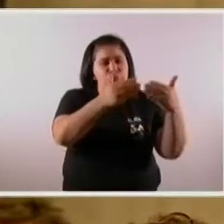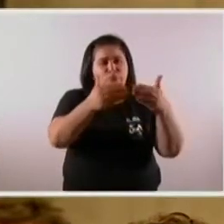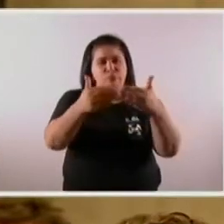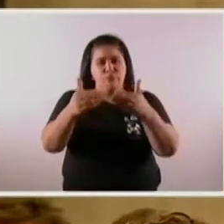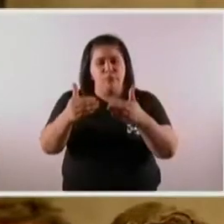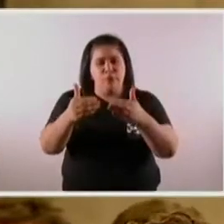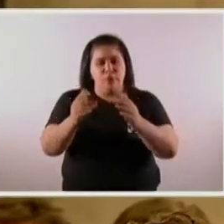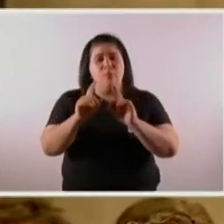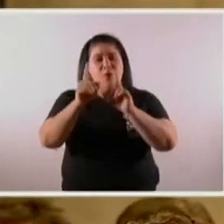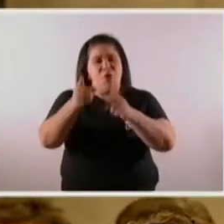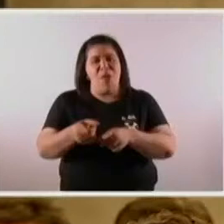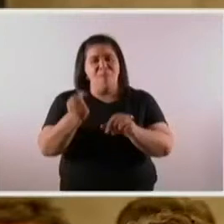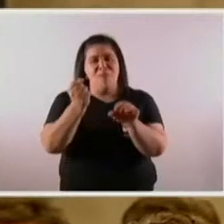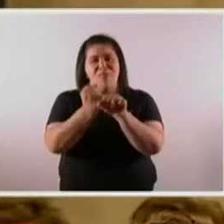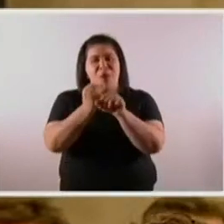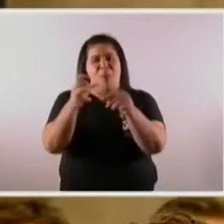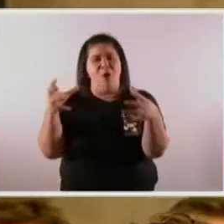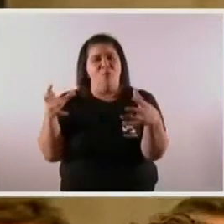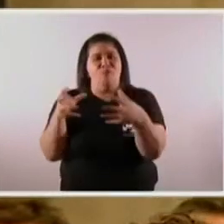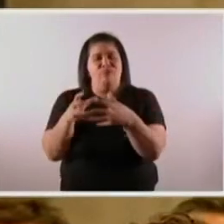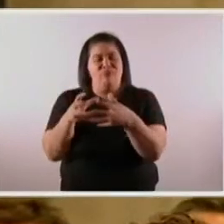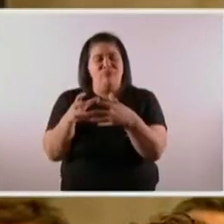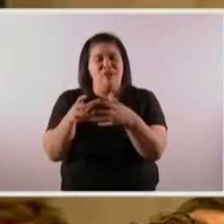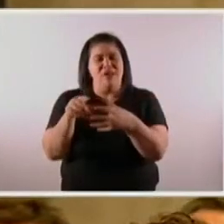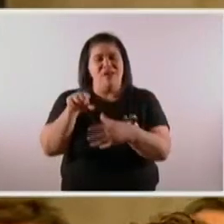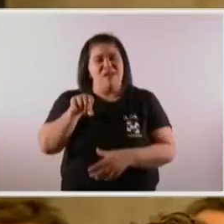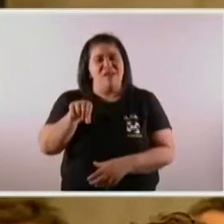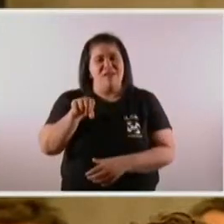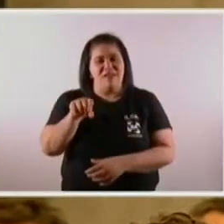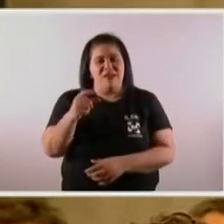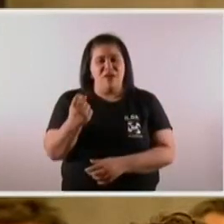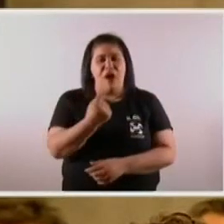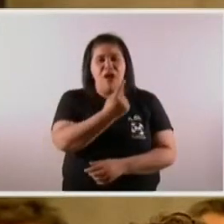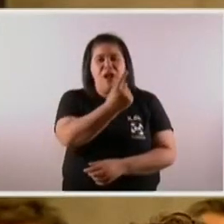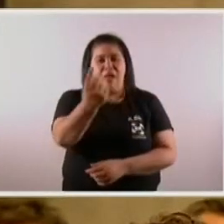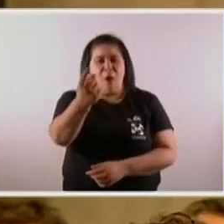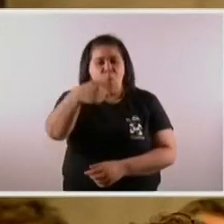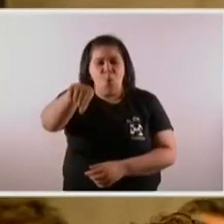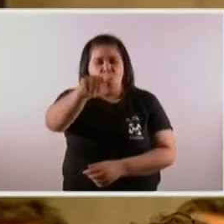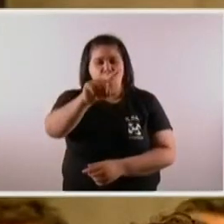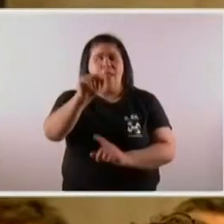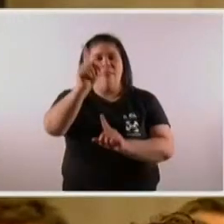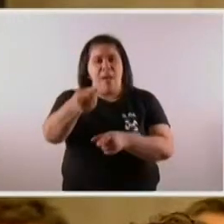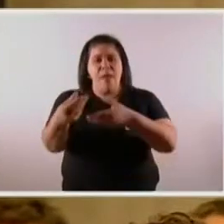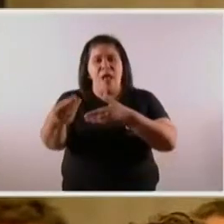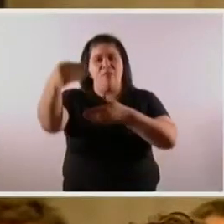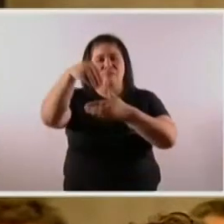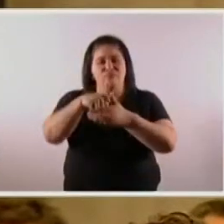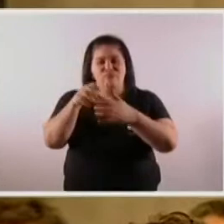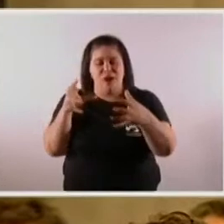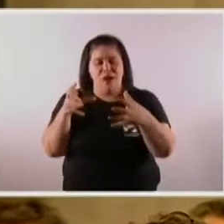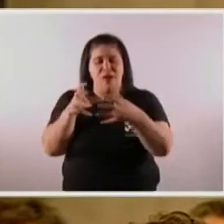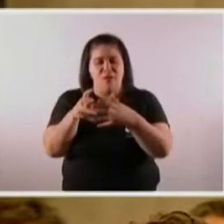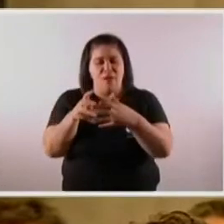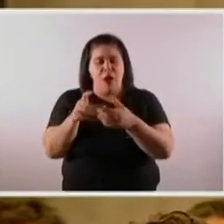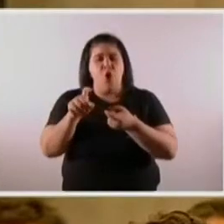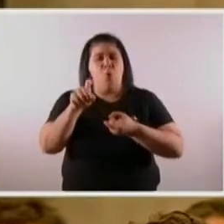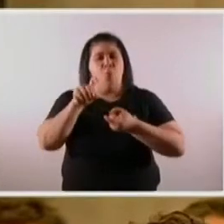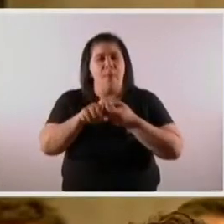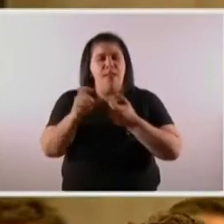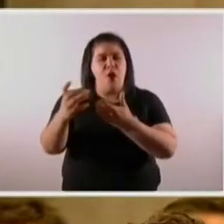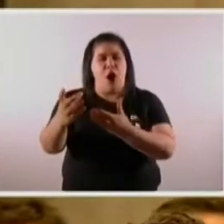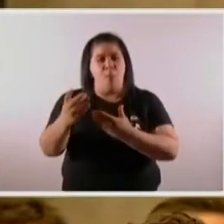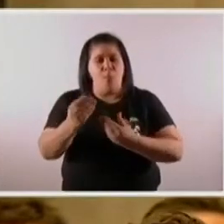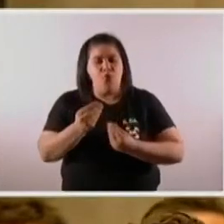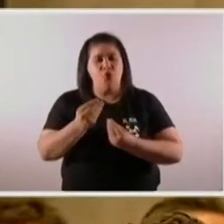Pero también trabajando en equipo, trabajando en equipo con cada uno de ustedes, que se comprometieron, que nos apoyaron, que